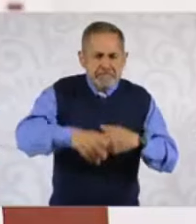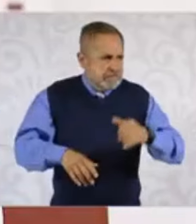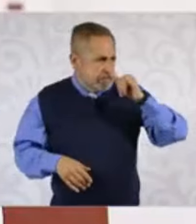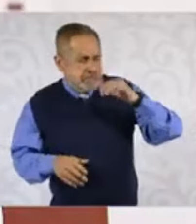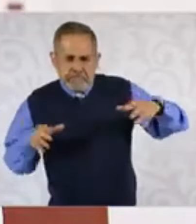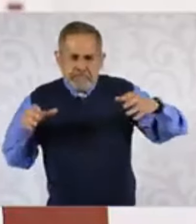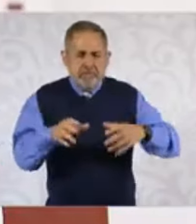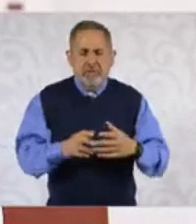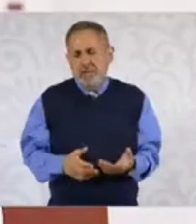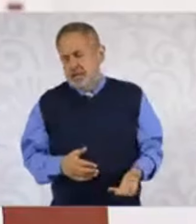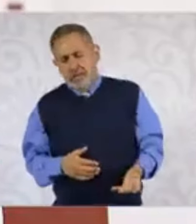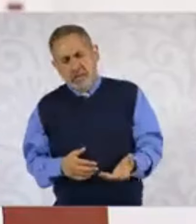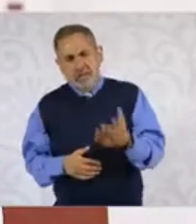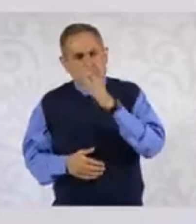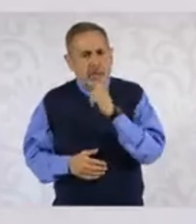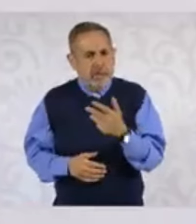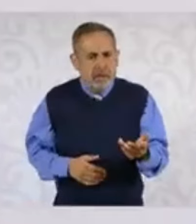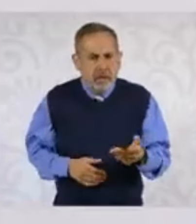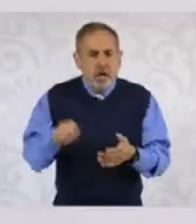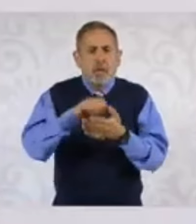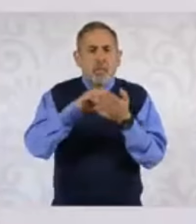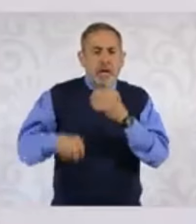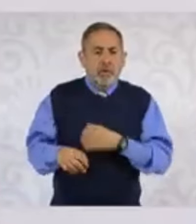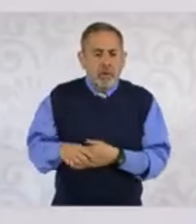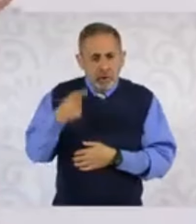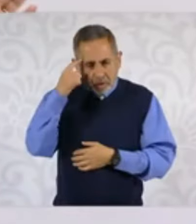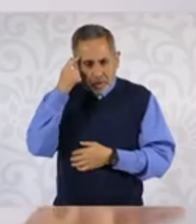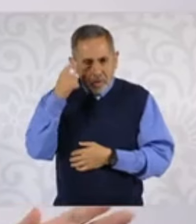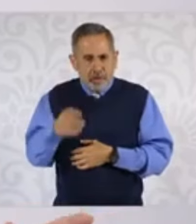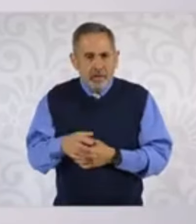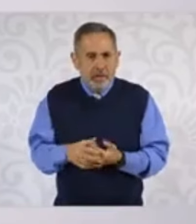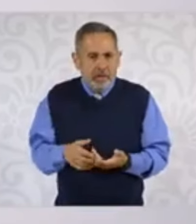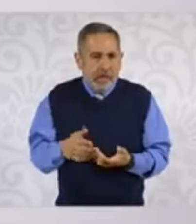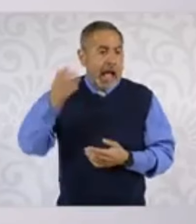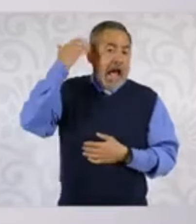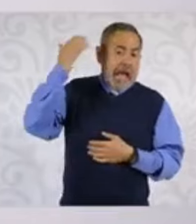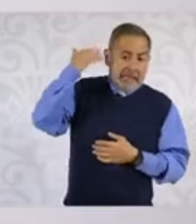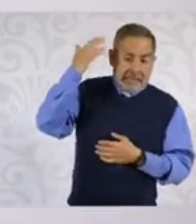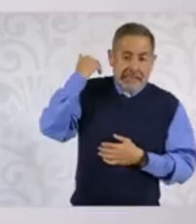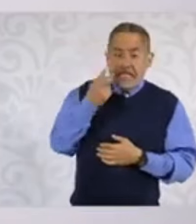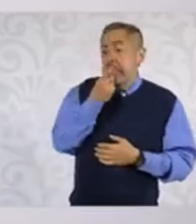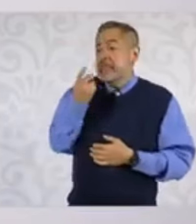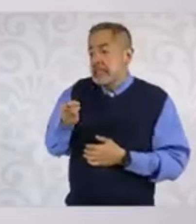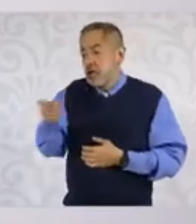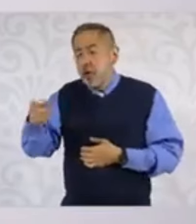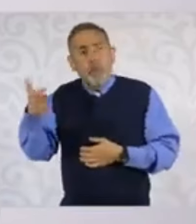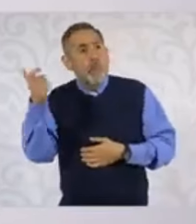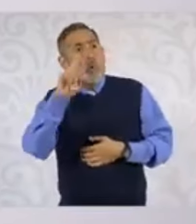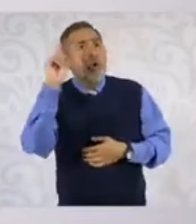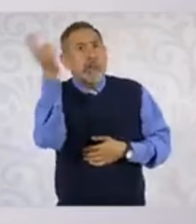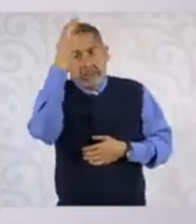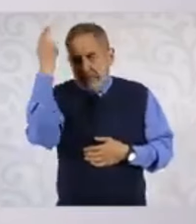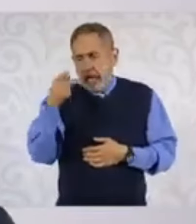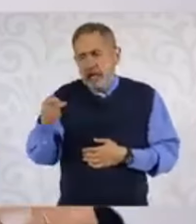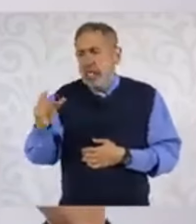Ya ven que en septiembre tomaron un puente largo, que cayó igual un día festivo en lunes, o sea, si se acuerdan, que